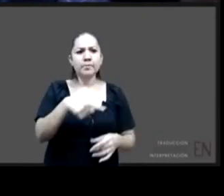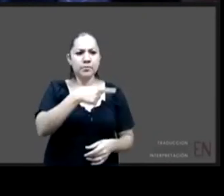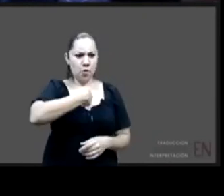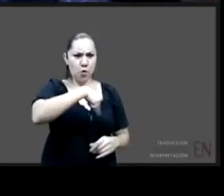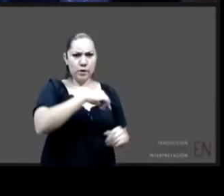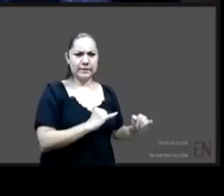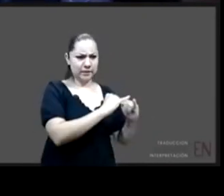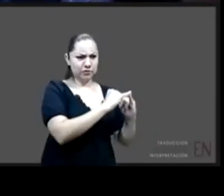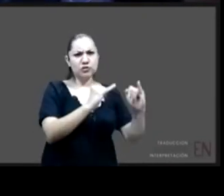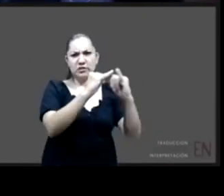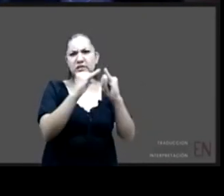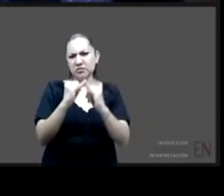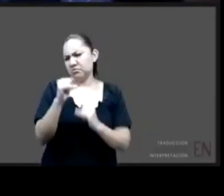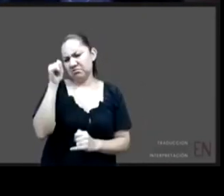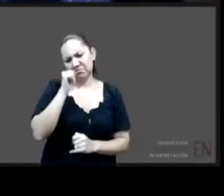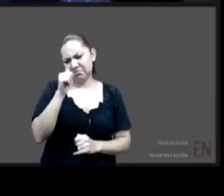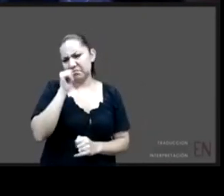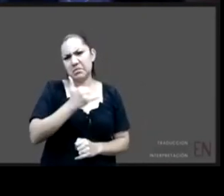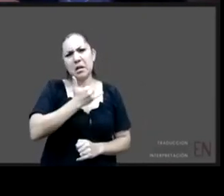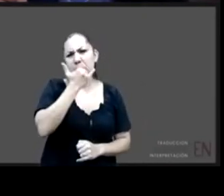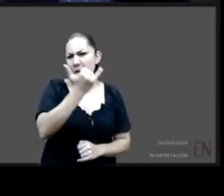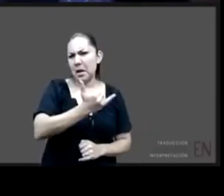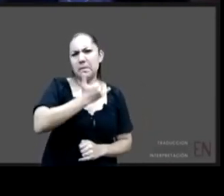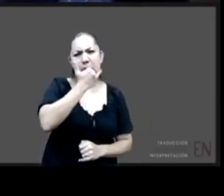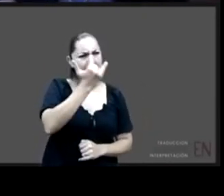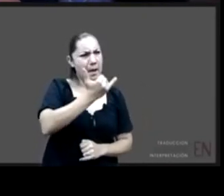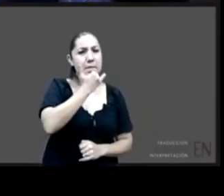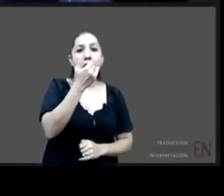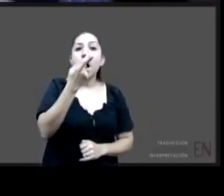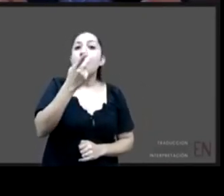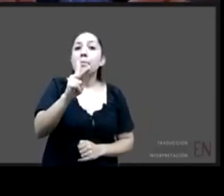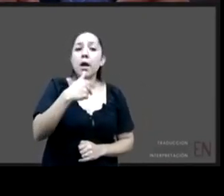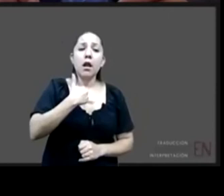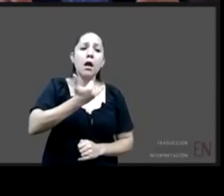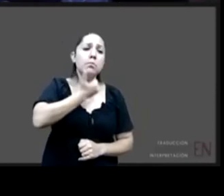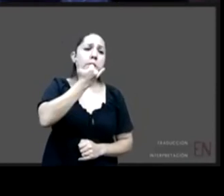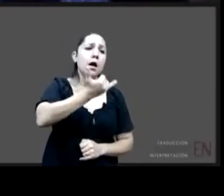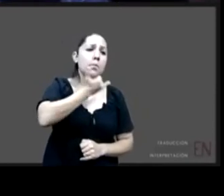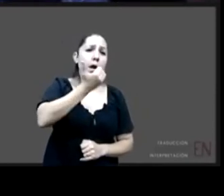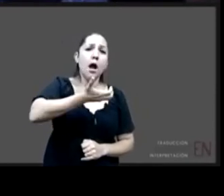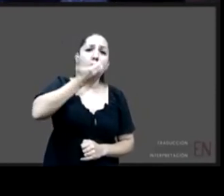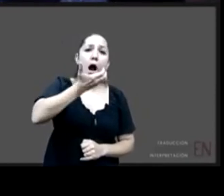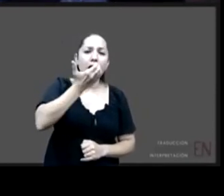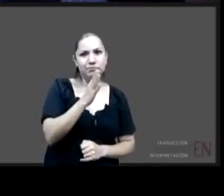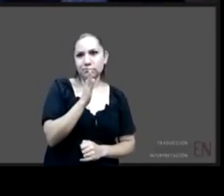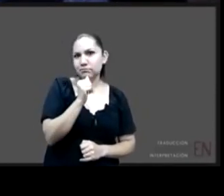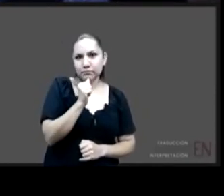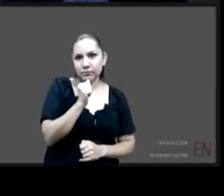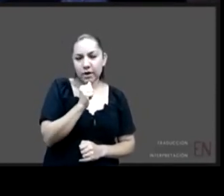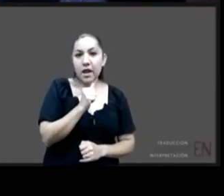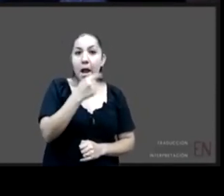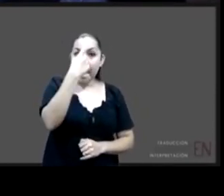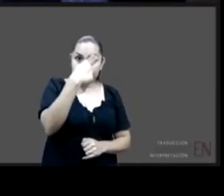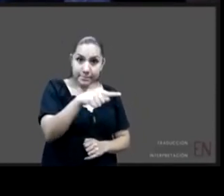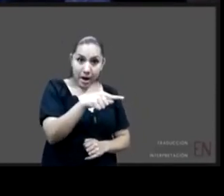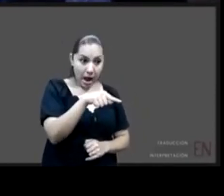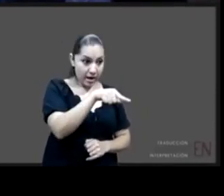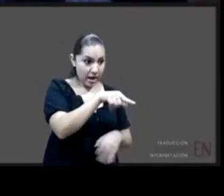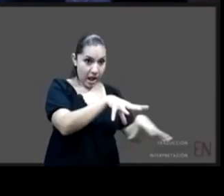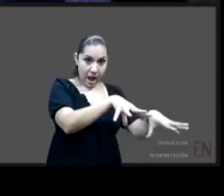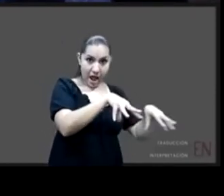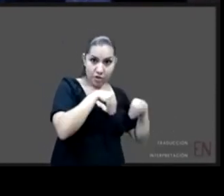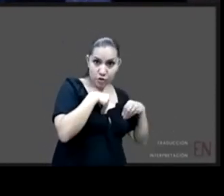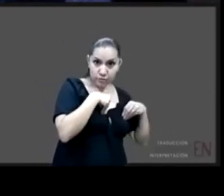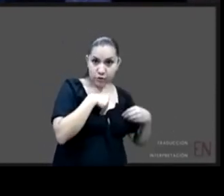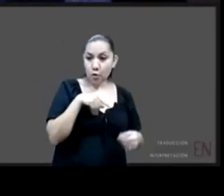en el lugar en donde no nos podemos equivocar es en la adopción o en el acogimiento institucional o familiar porque son